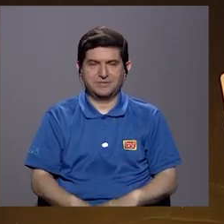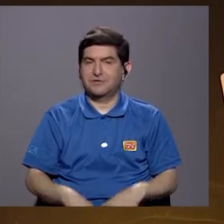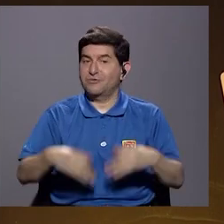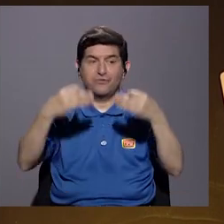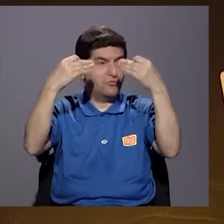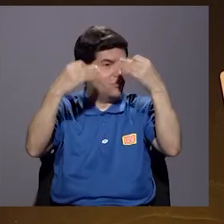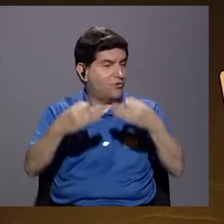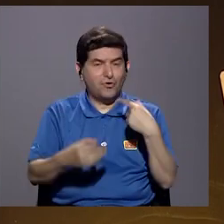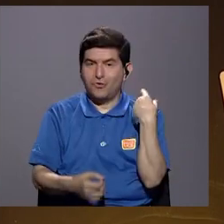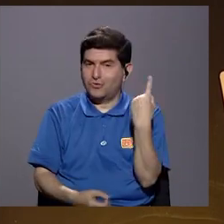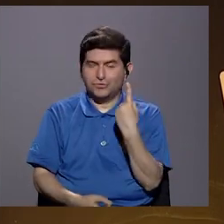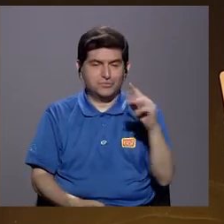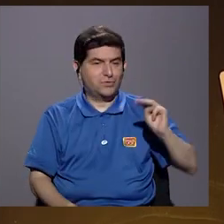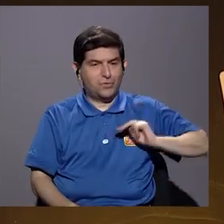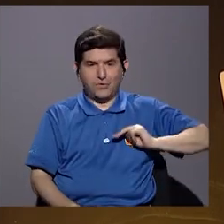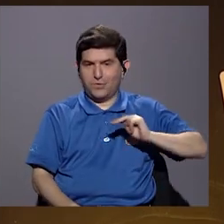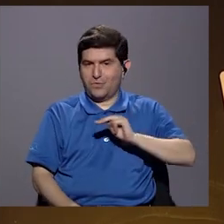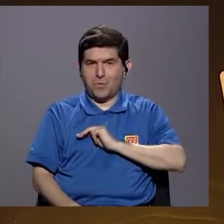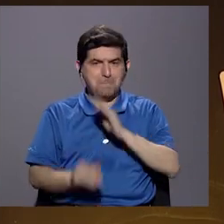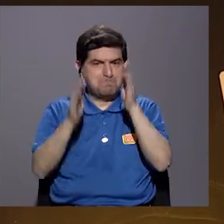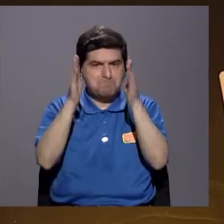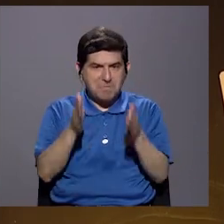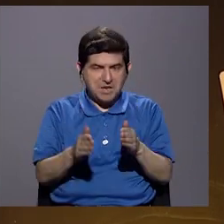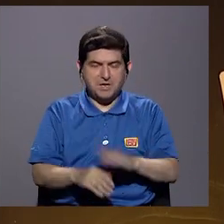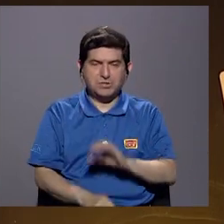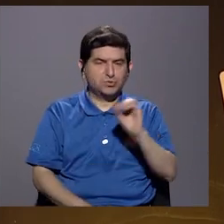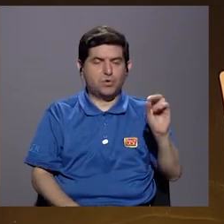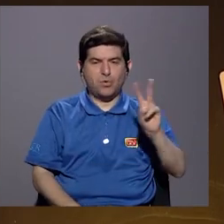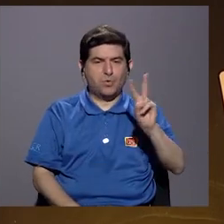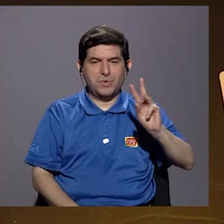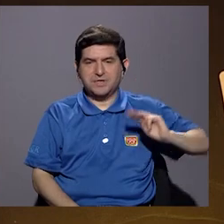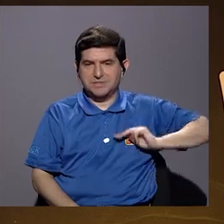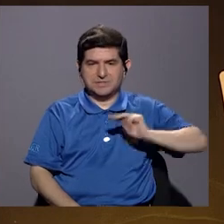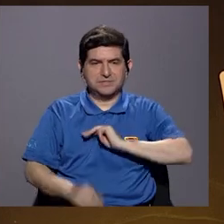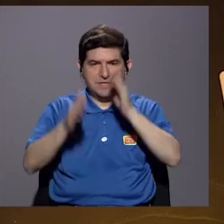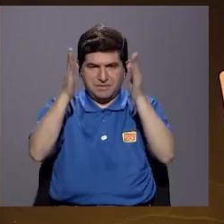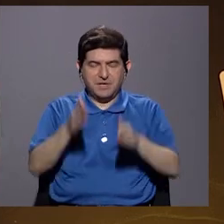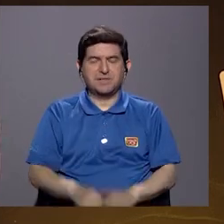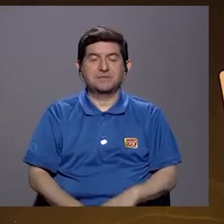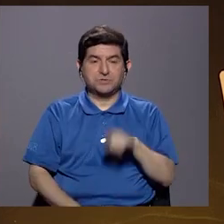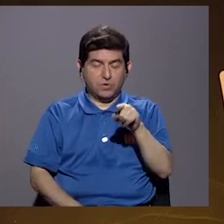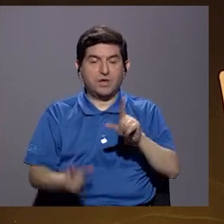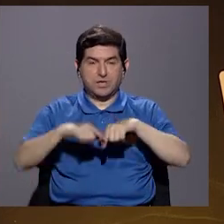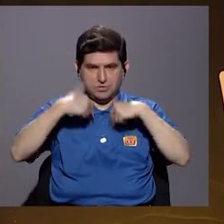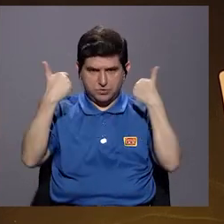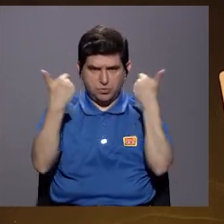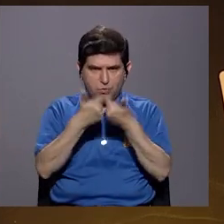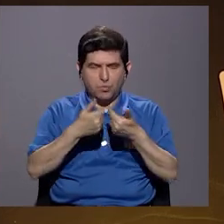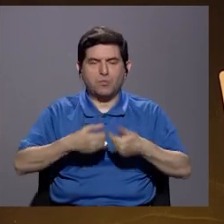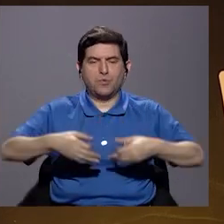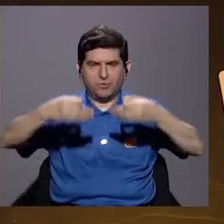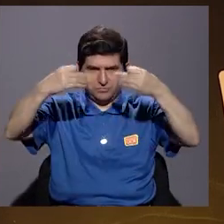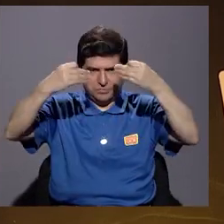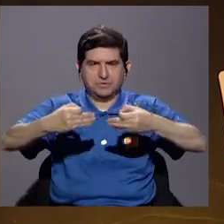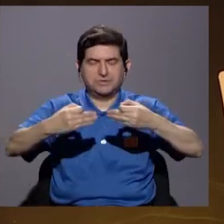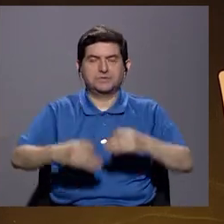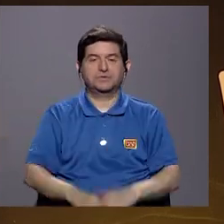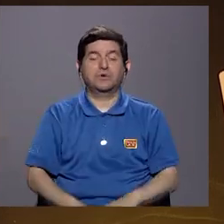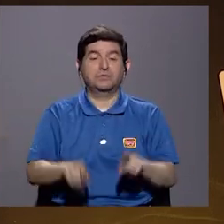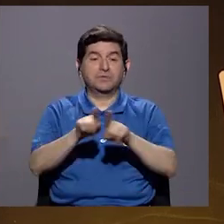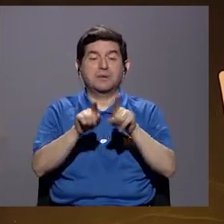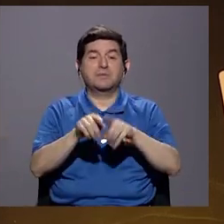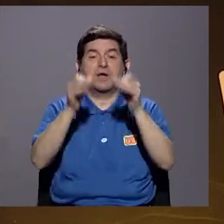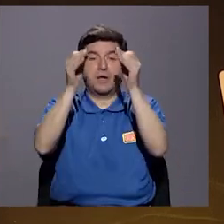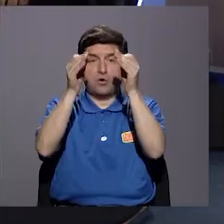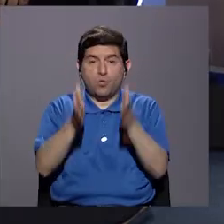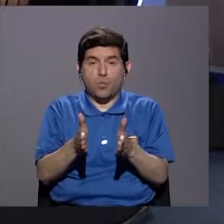que no es una decisión solo del ministro o del viceministro, sino que es una situación colegiada y en muchos casos decisión